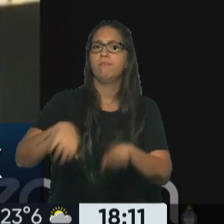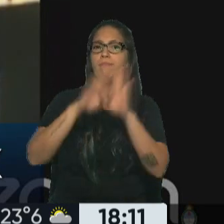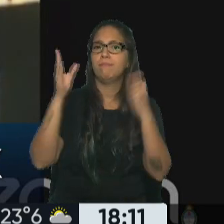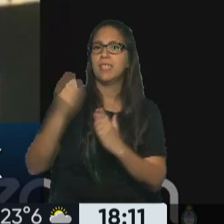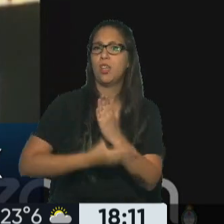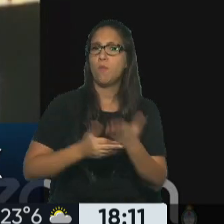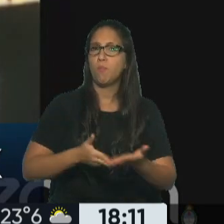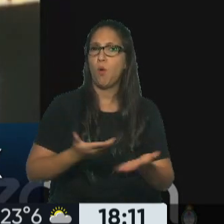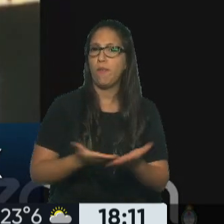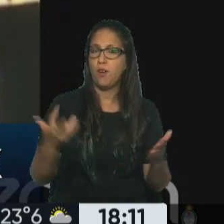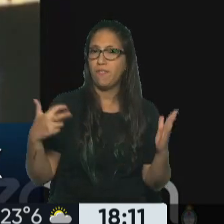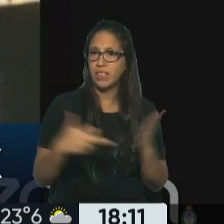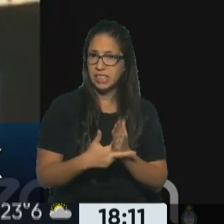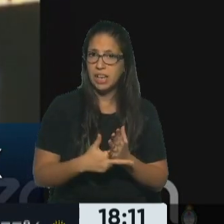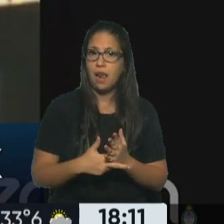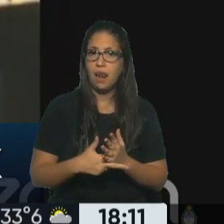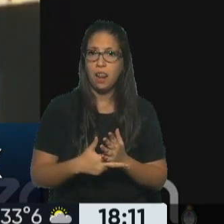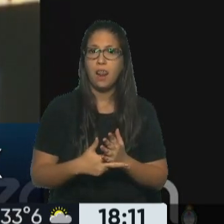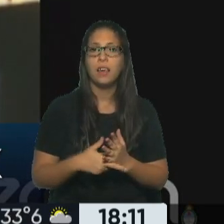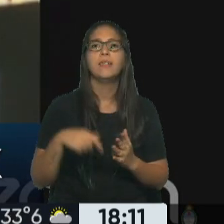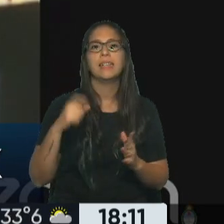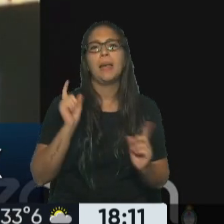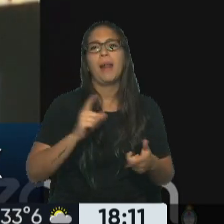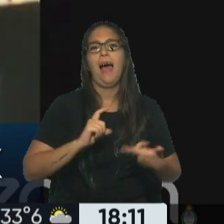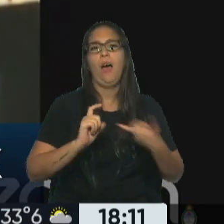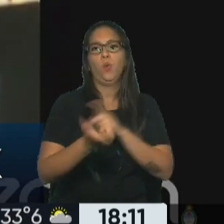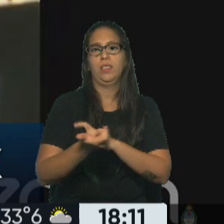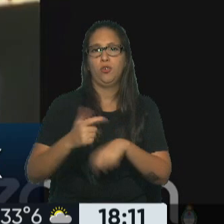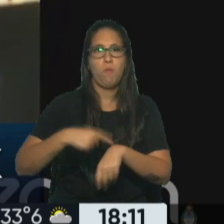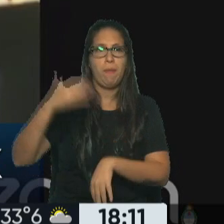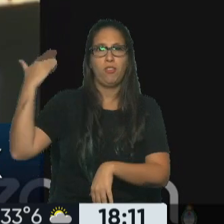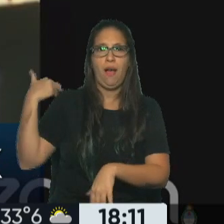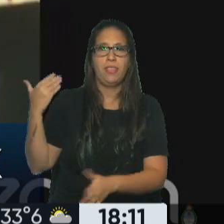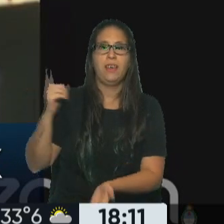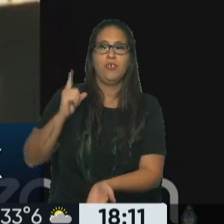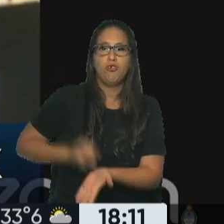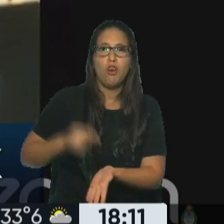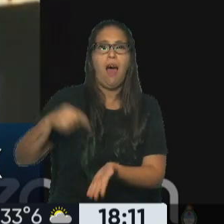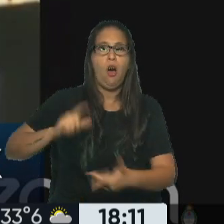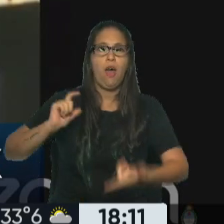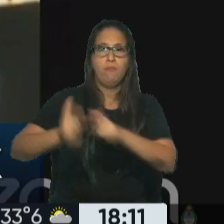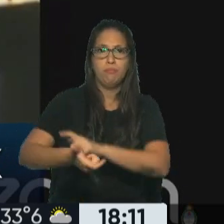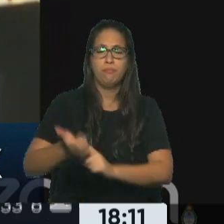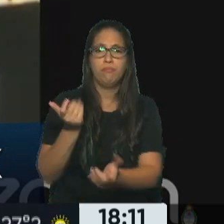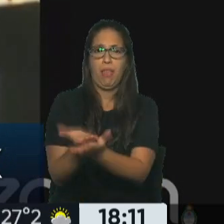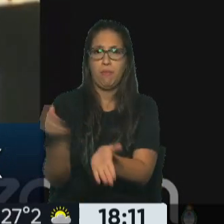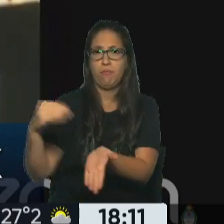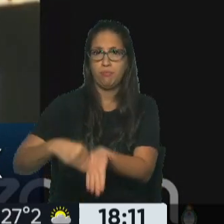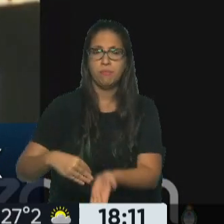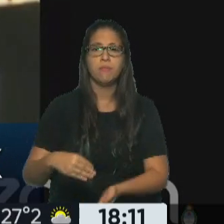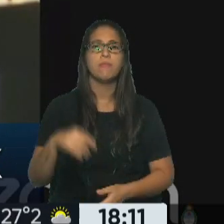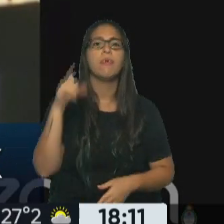Fiscal, más la actualización correspondiente en su momento, y se hace la reserva de recurrir